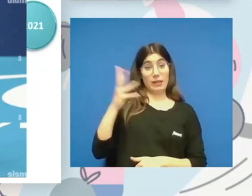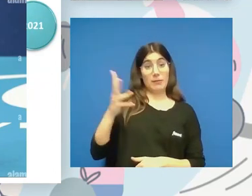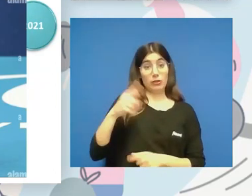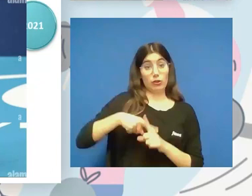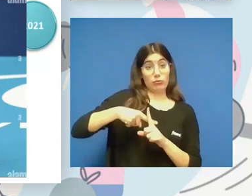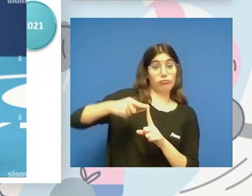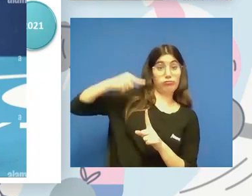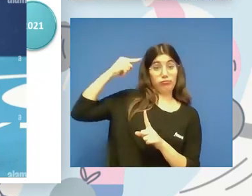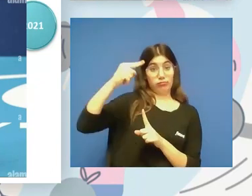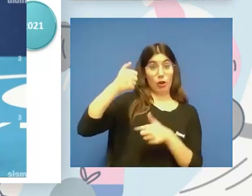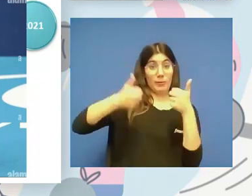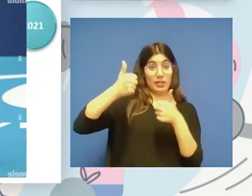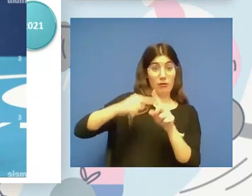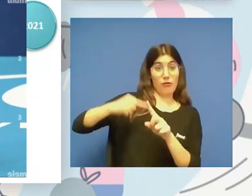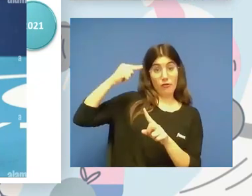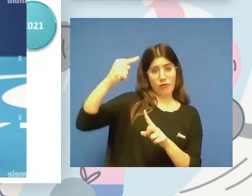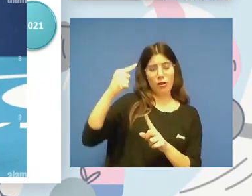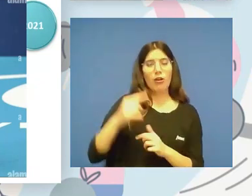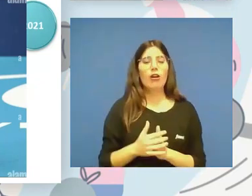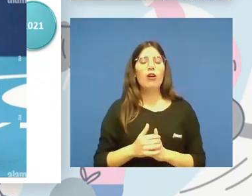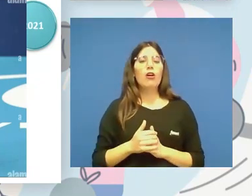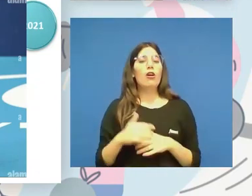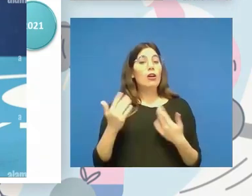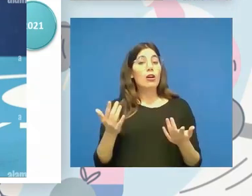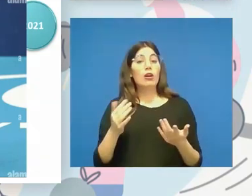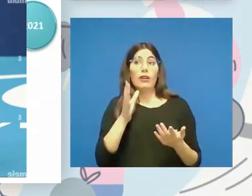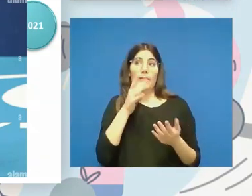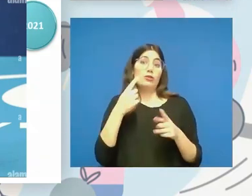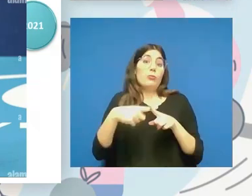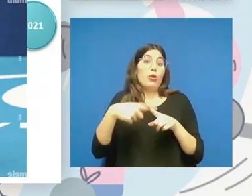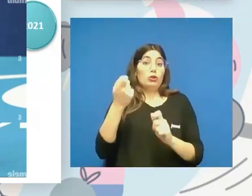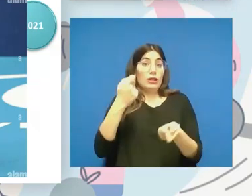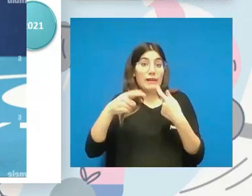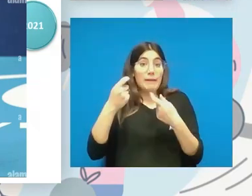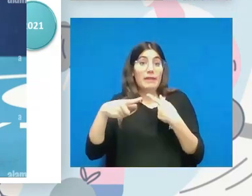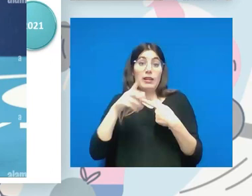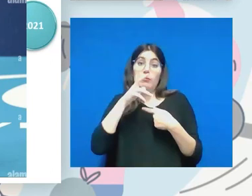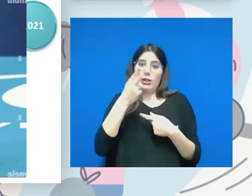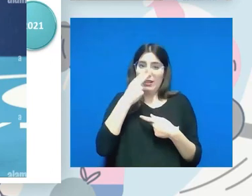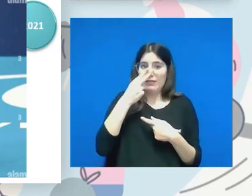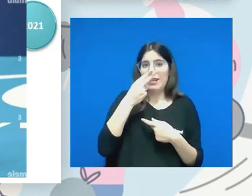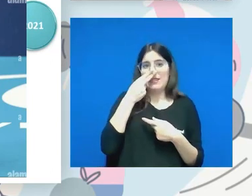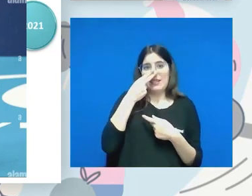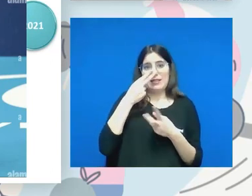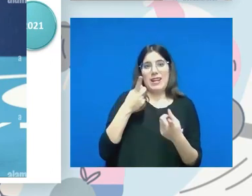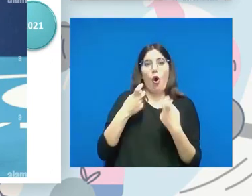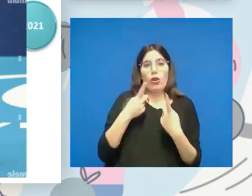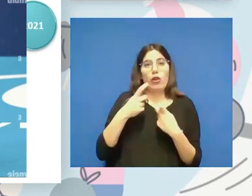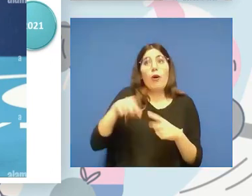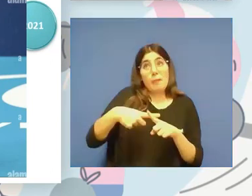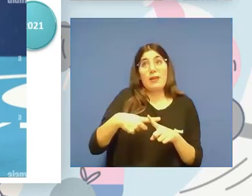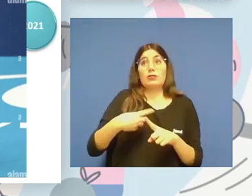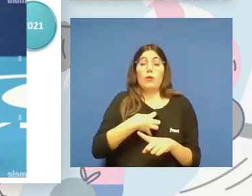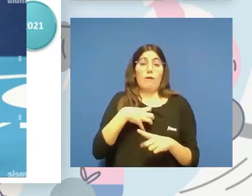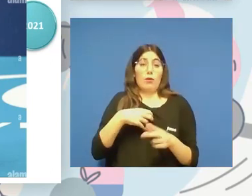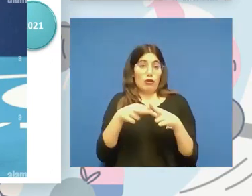competición no deja de ser un producto que hay que vender, hay que comercializar con unos intereses y con una función también social, eso no lo